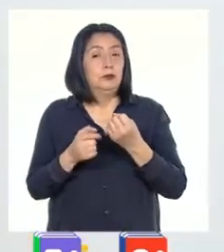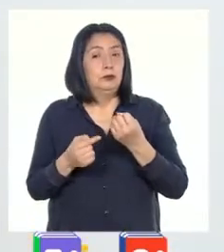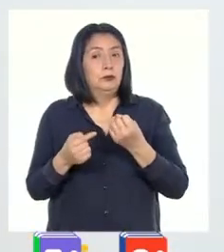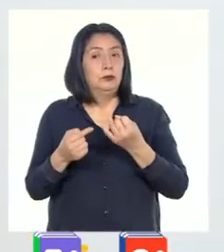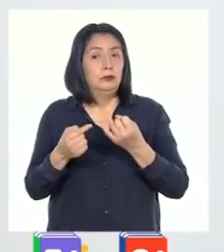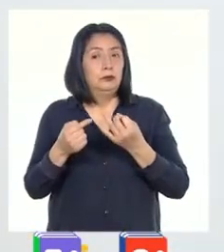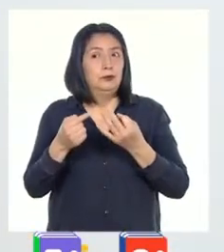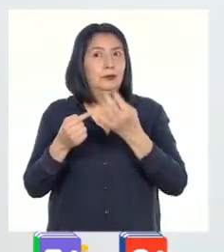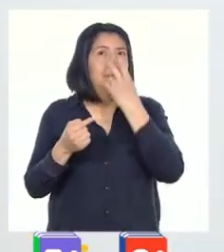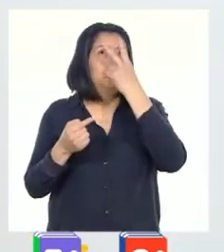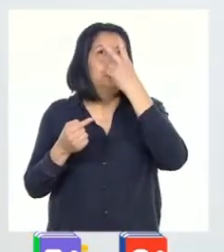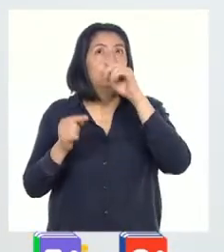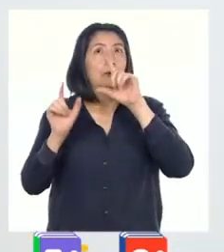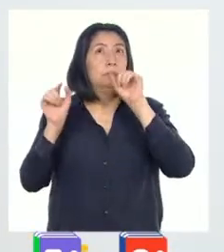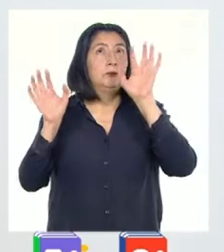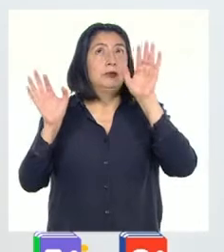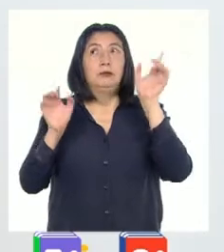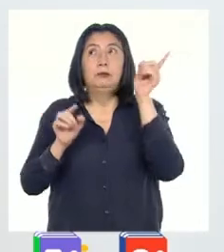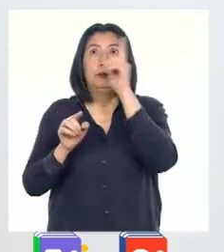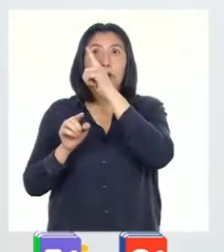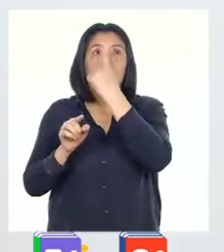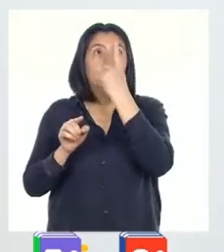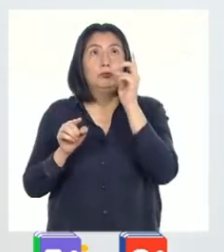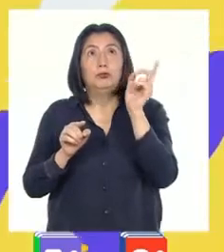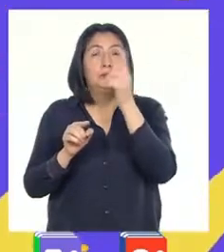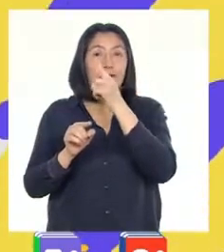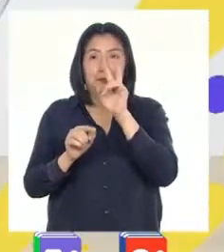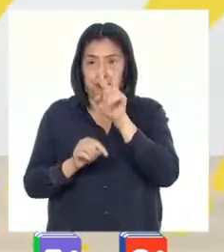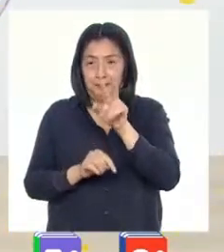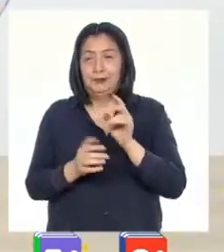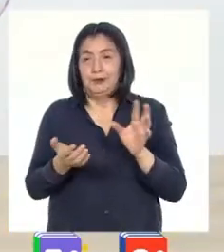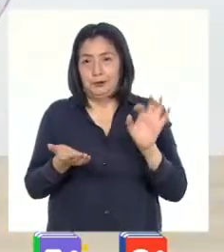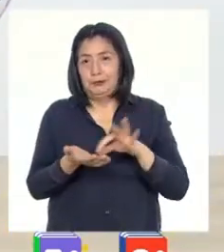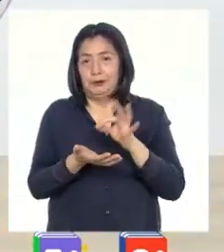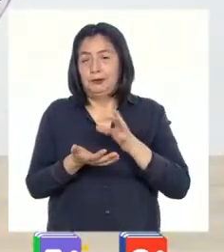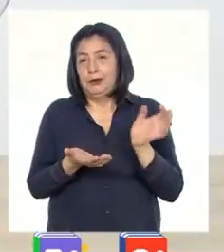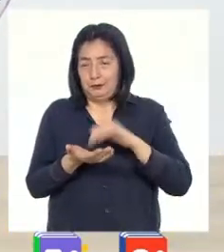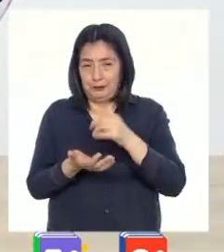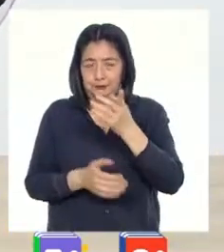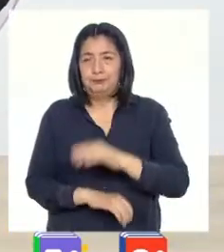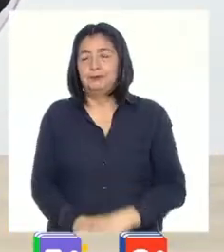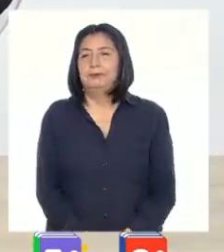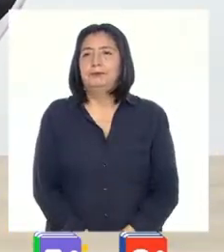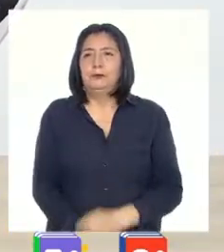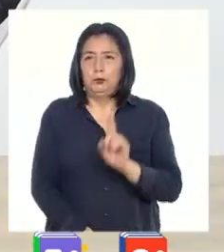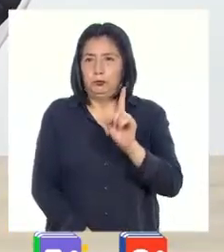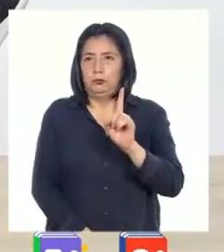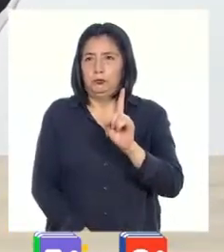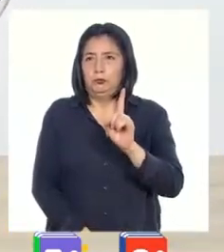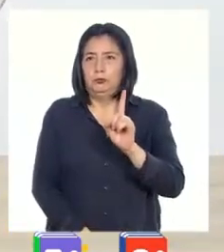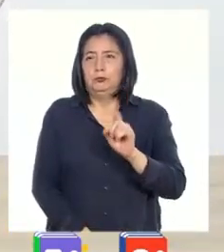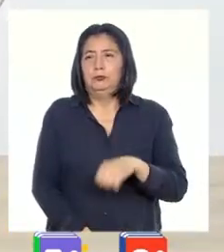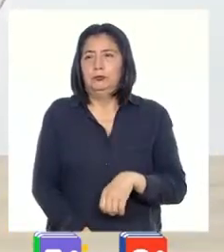que debemos pasar una paloma en el cielo. Vamos a contar. ¿Listos? Va. Uno.